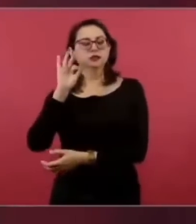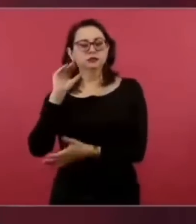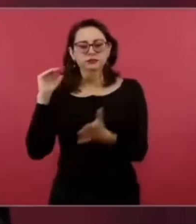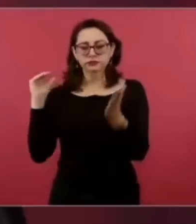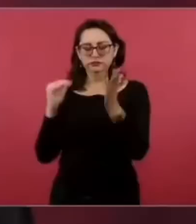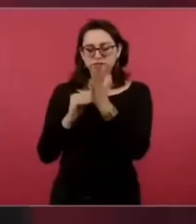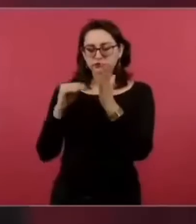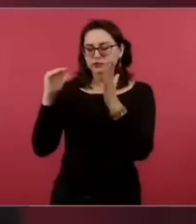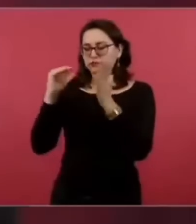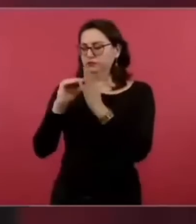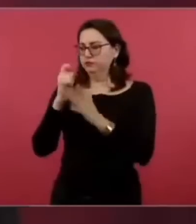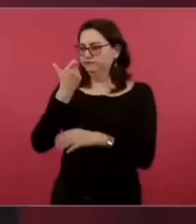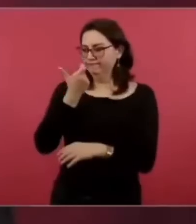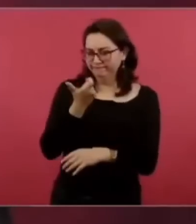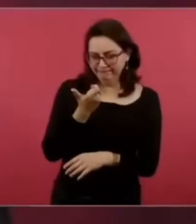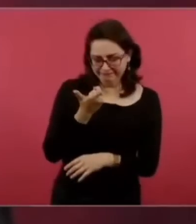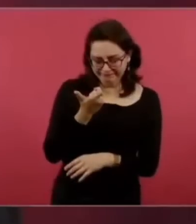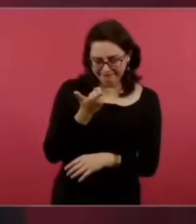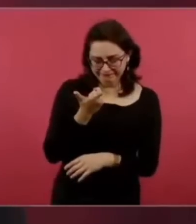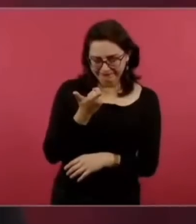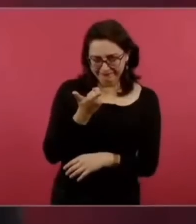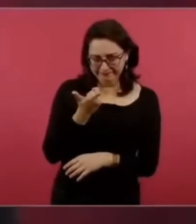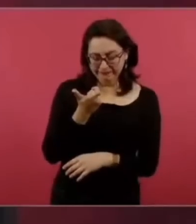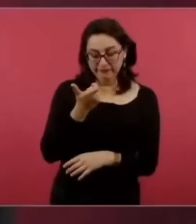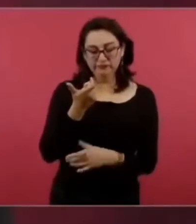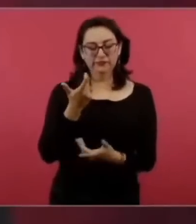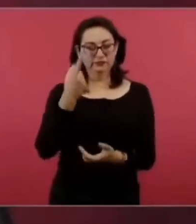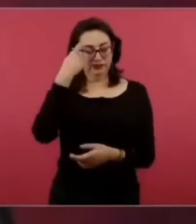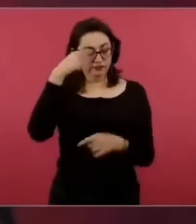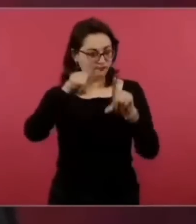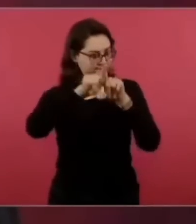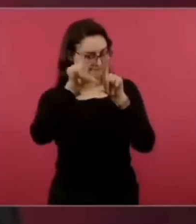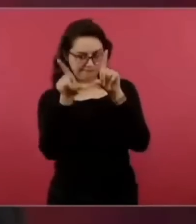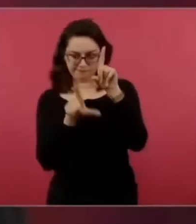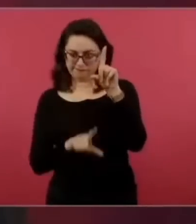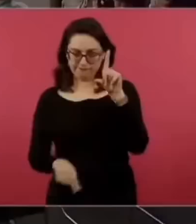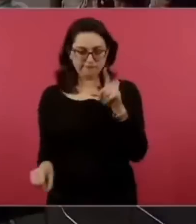es medicamento para todos